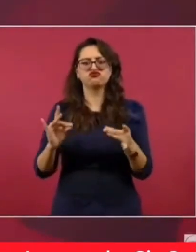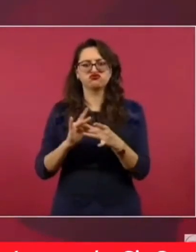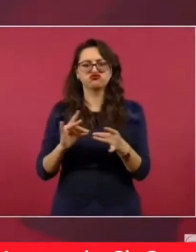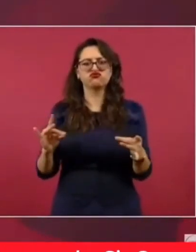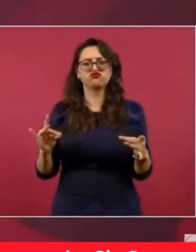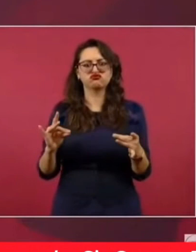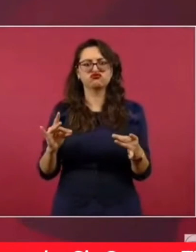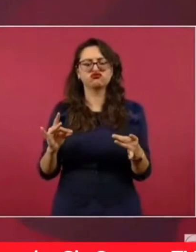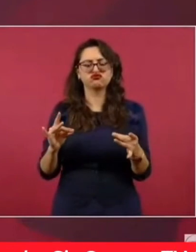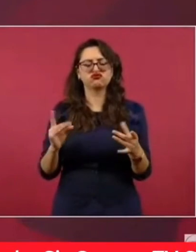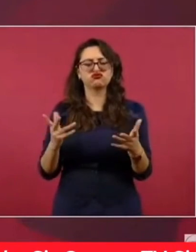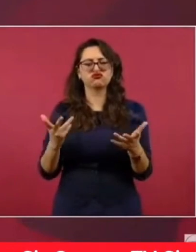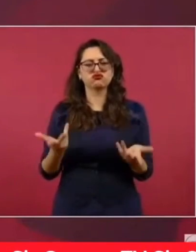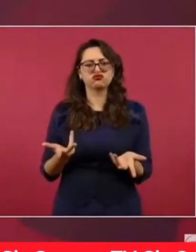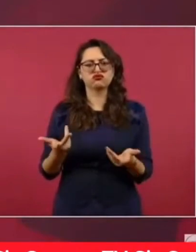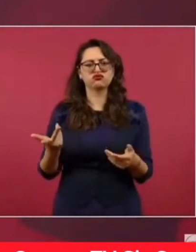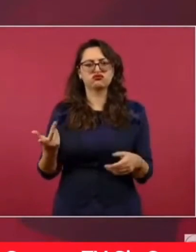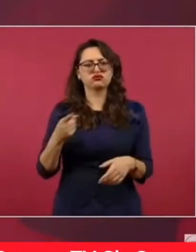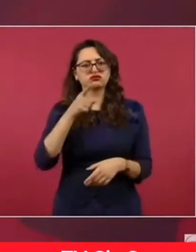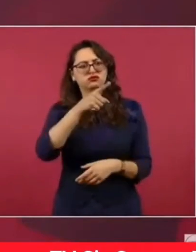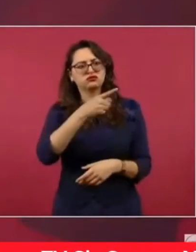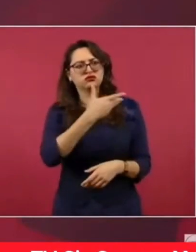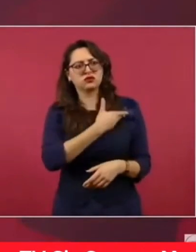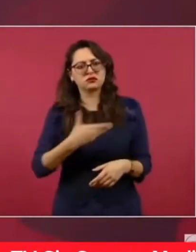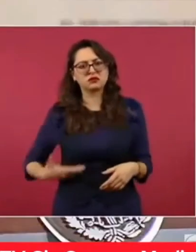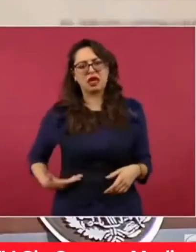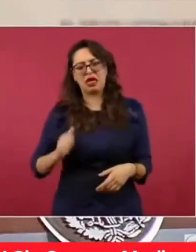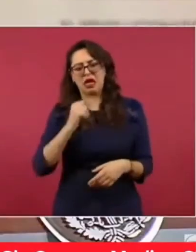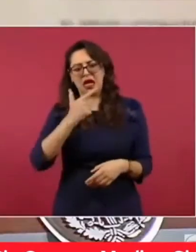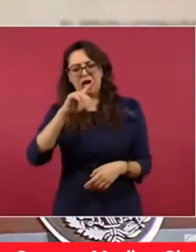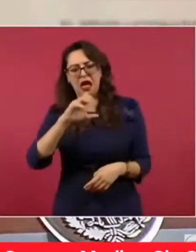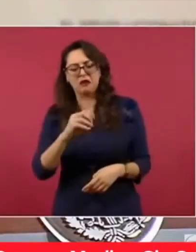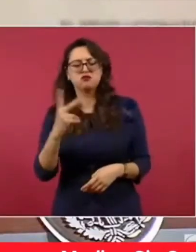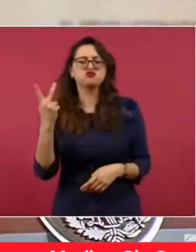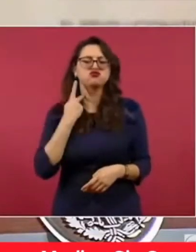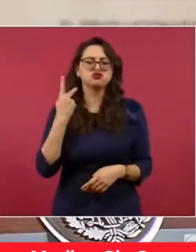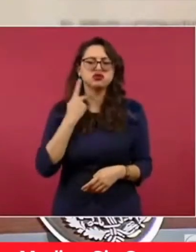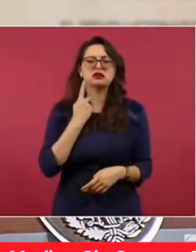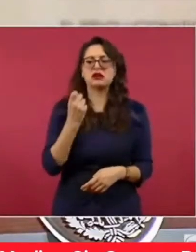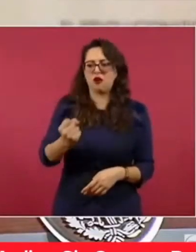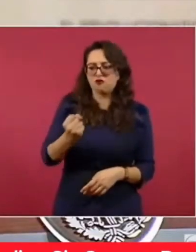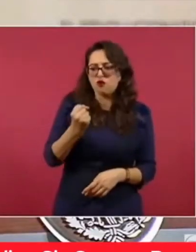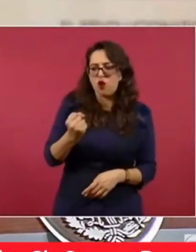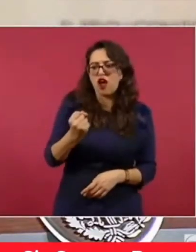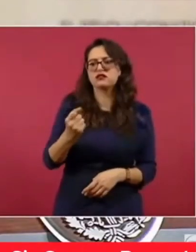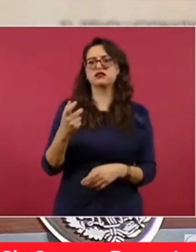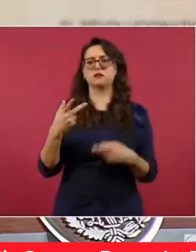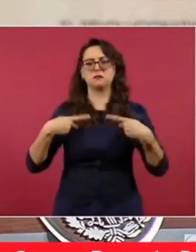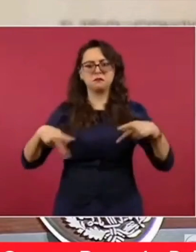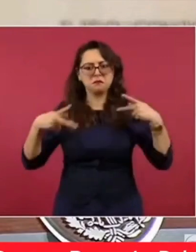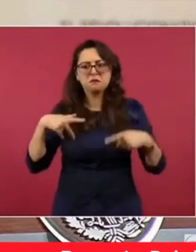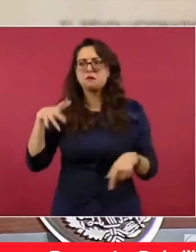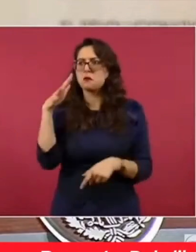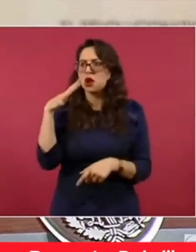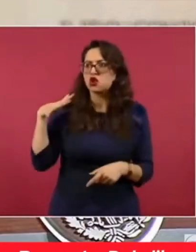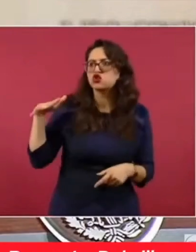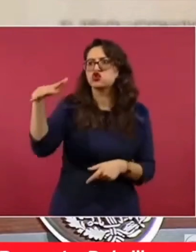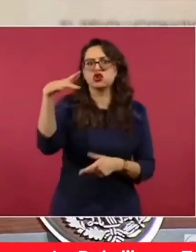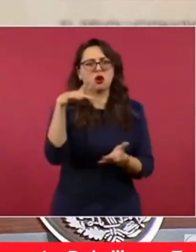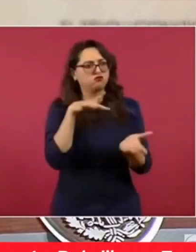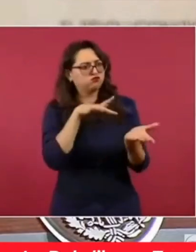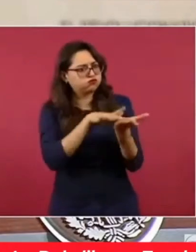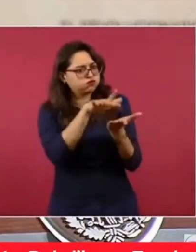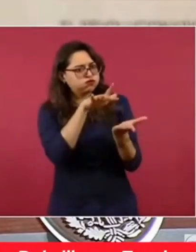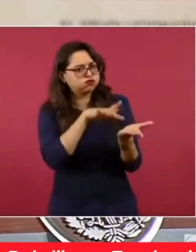política del gobierno, la autoridad del gobierno, sobre todo la